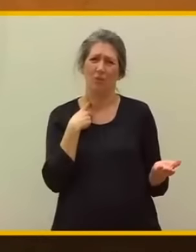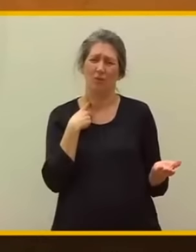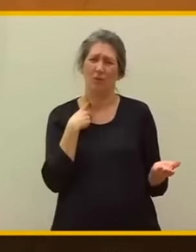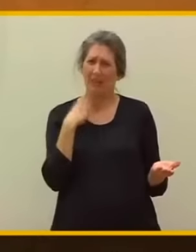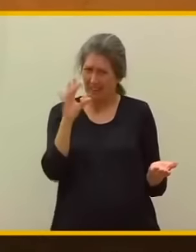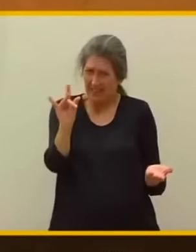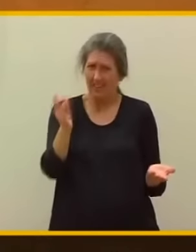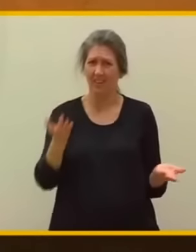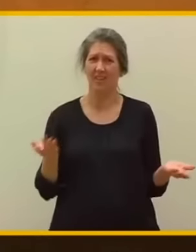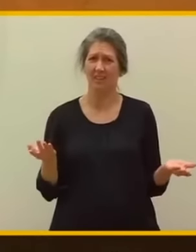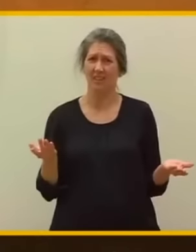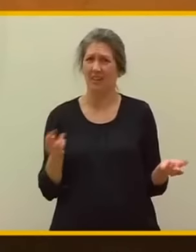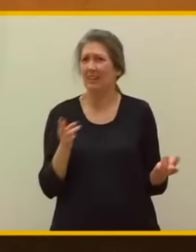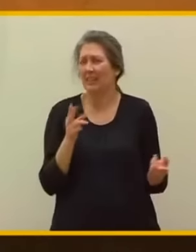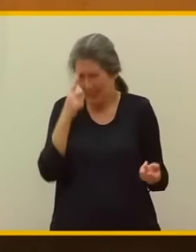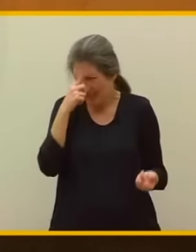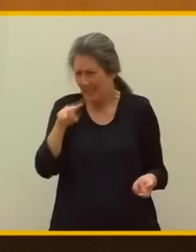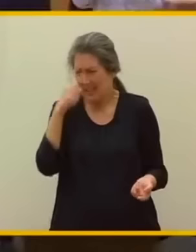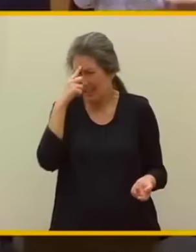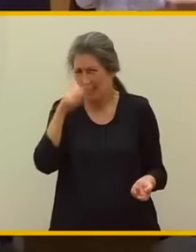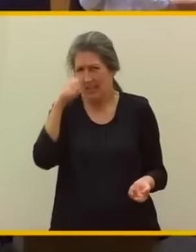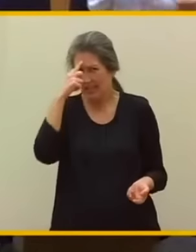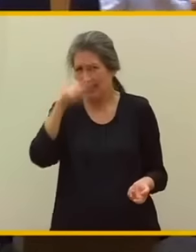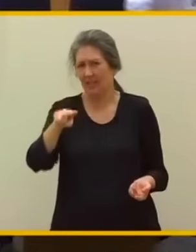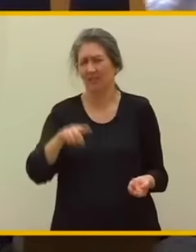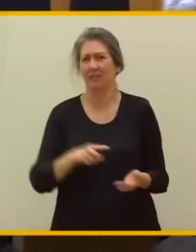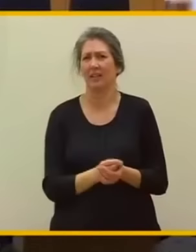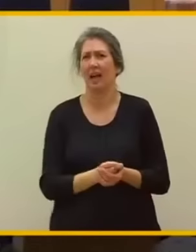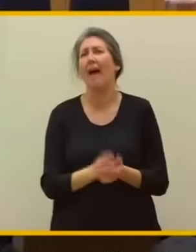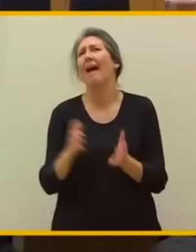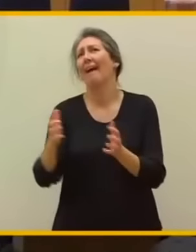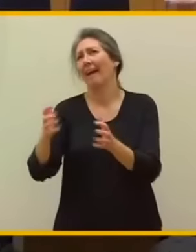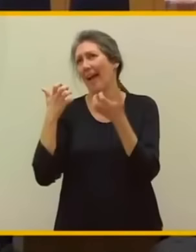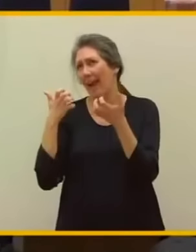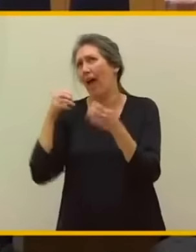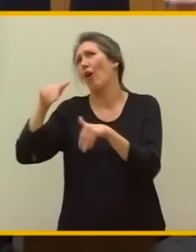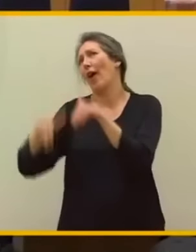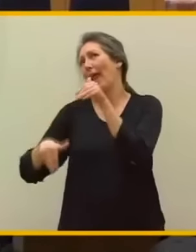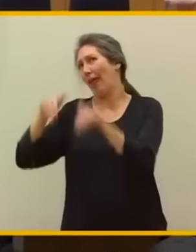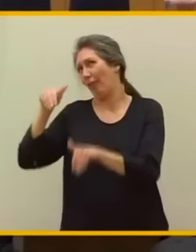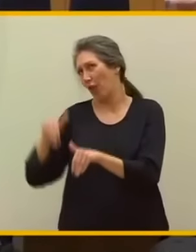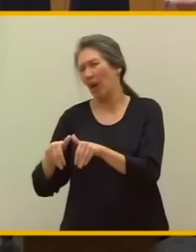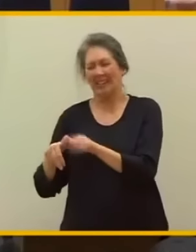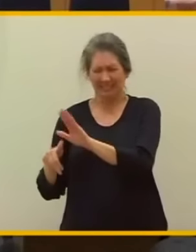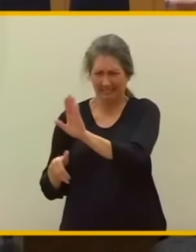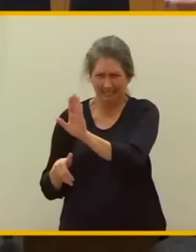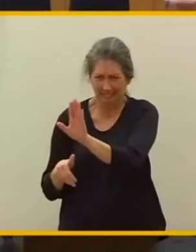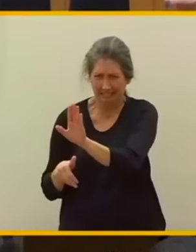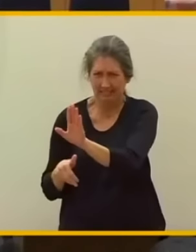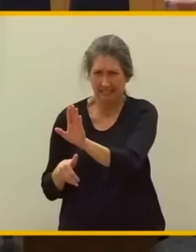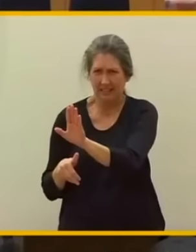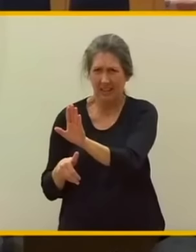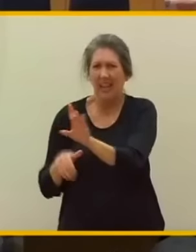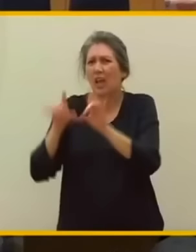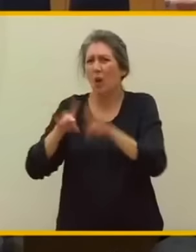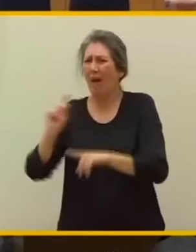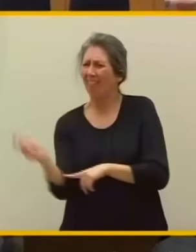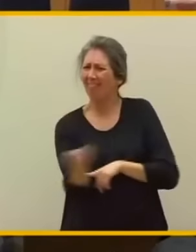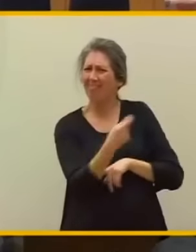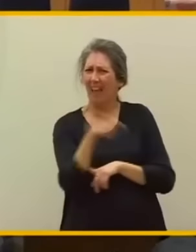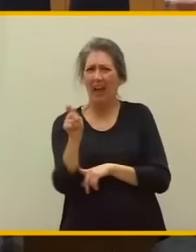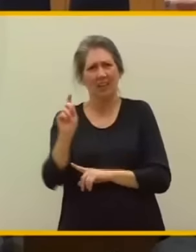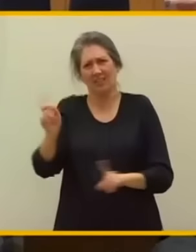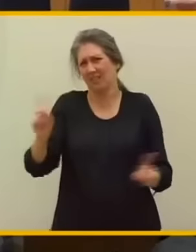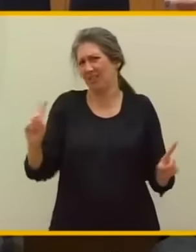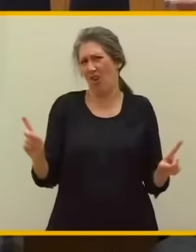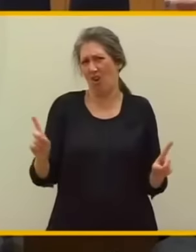Sí, sí, sí. Ya me lo sé. Ya me lo sé. Han ganado las elecciones. Pero es que esto no es Roland Garros. Esto